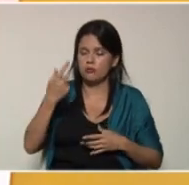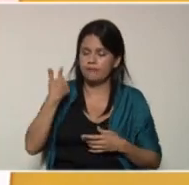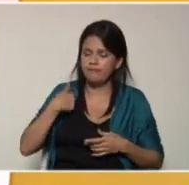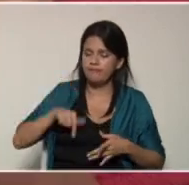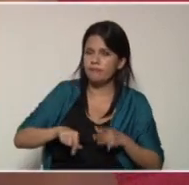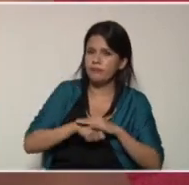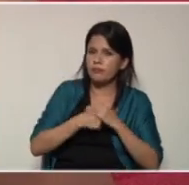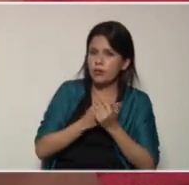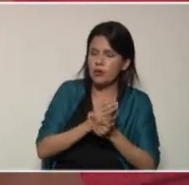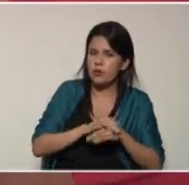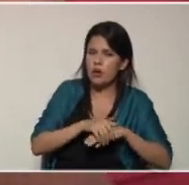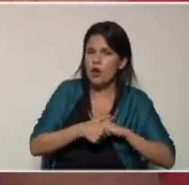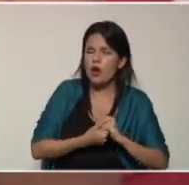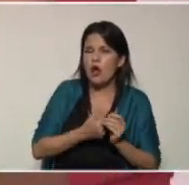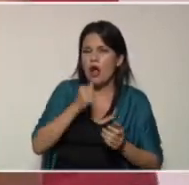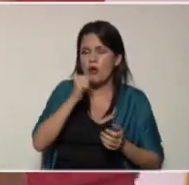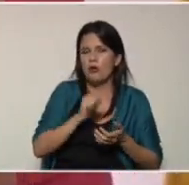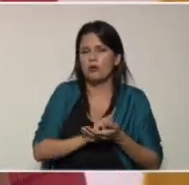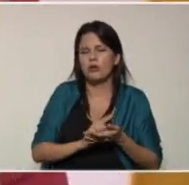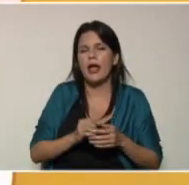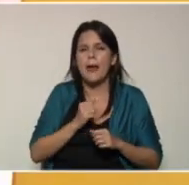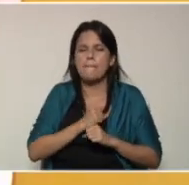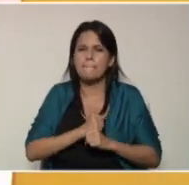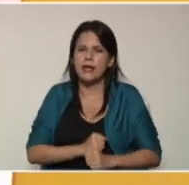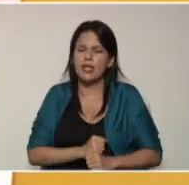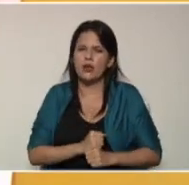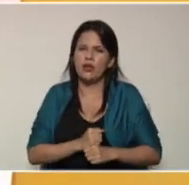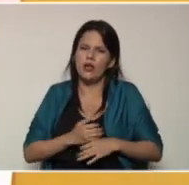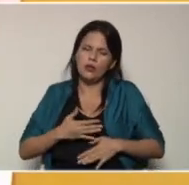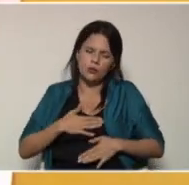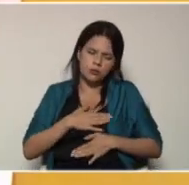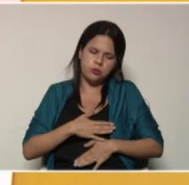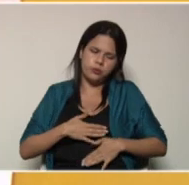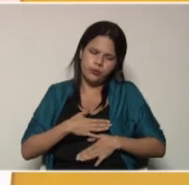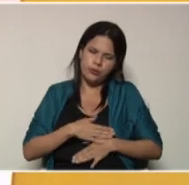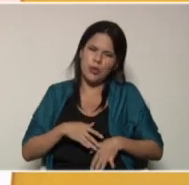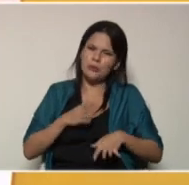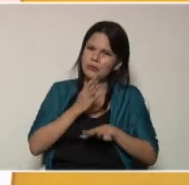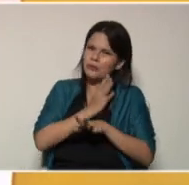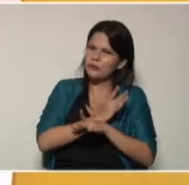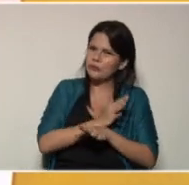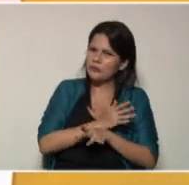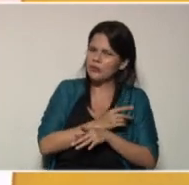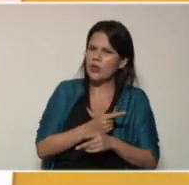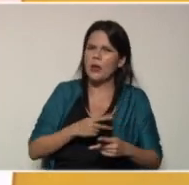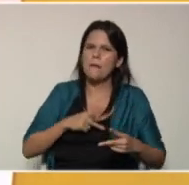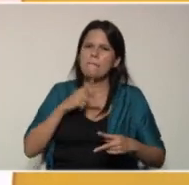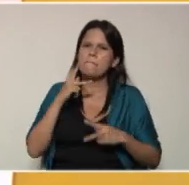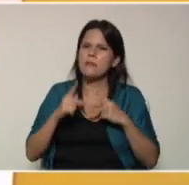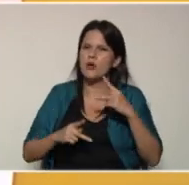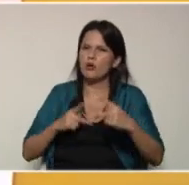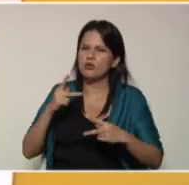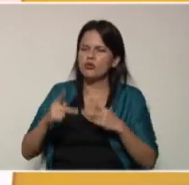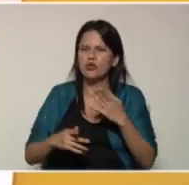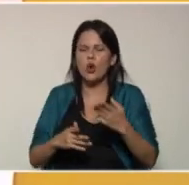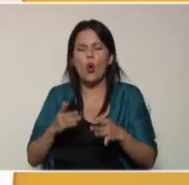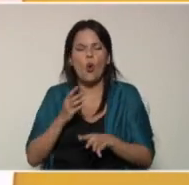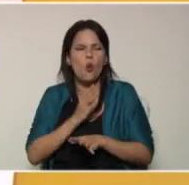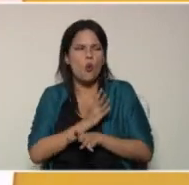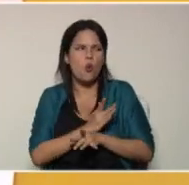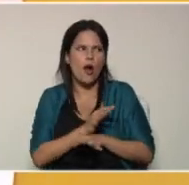con agua y jabón. Espero que hayan disfrutado este jueves de producción, jueves